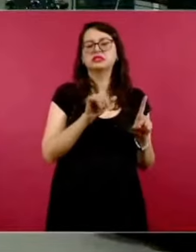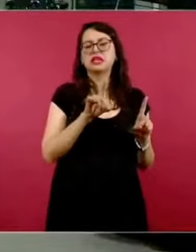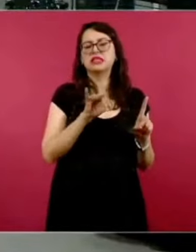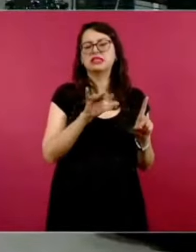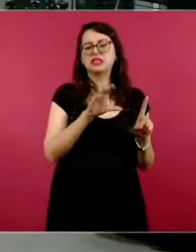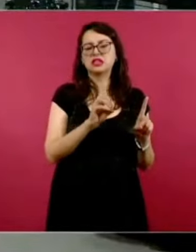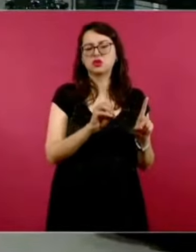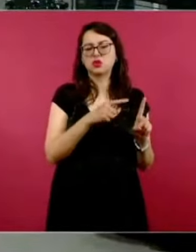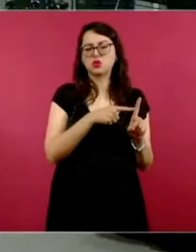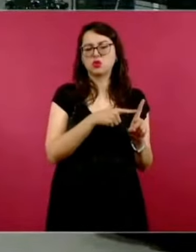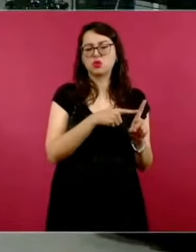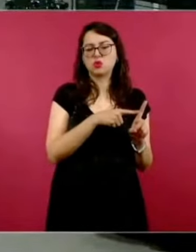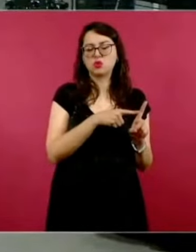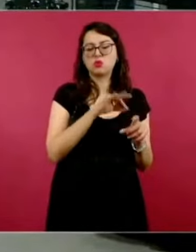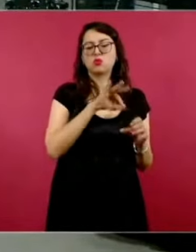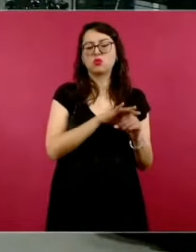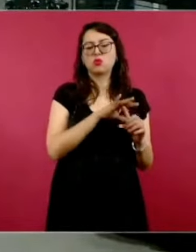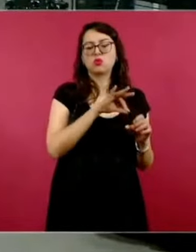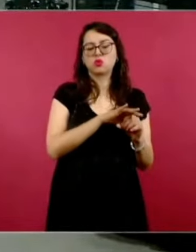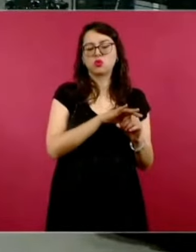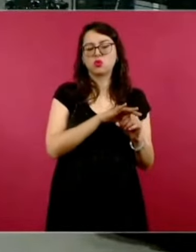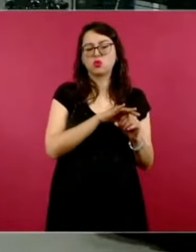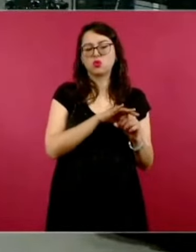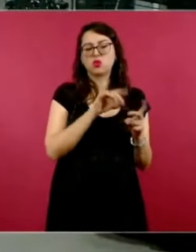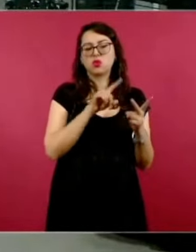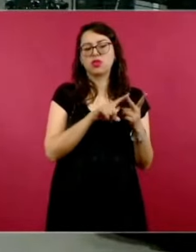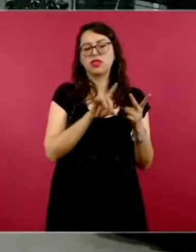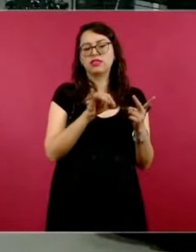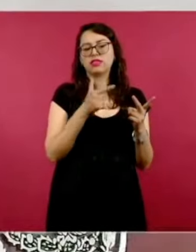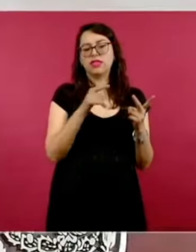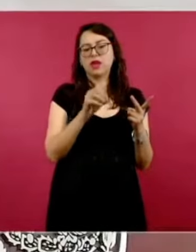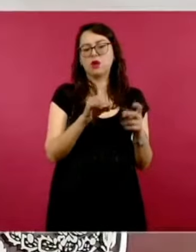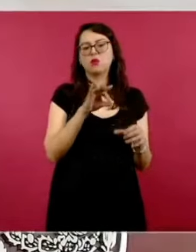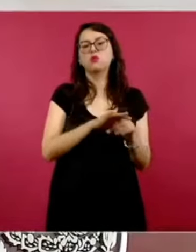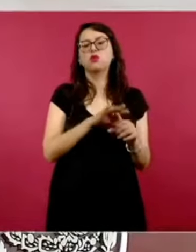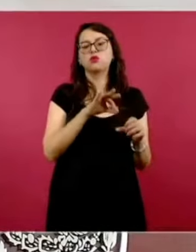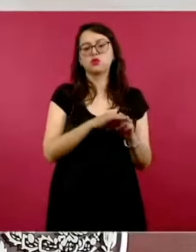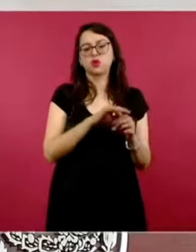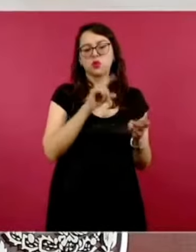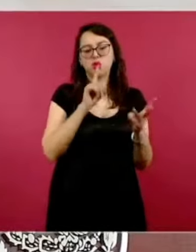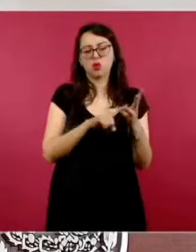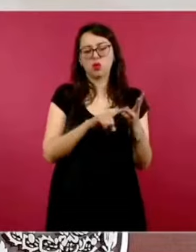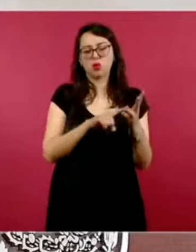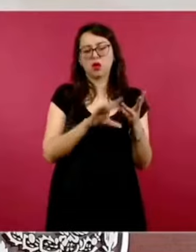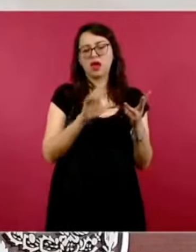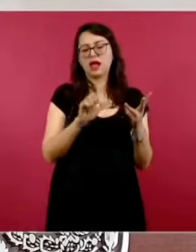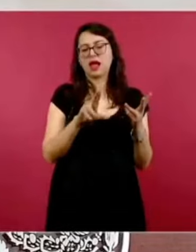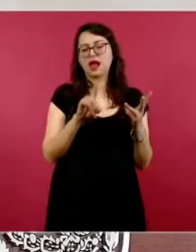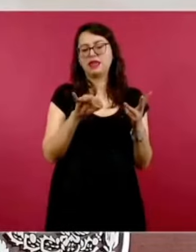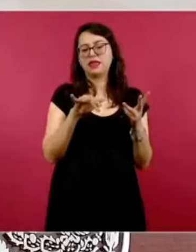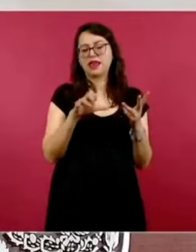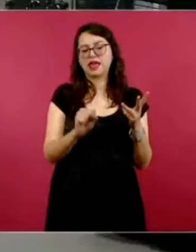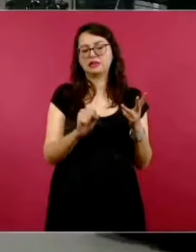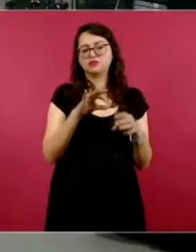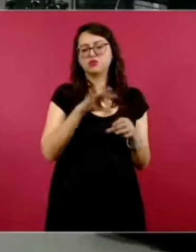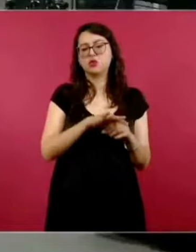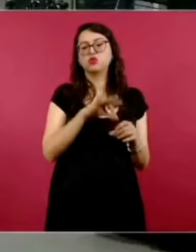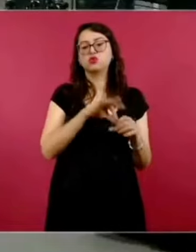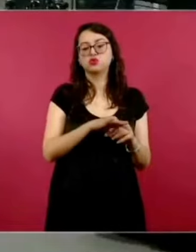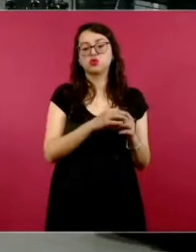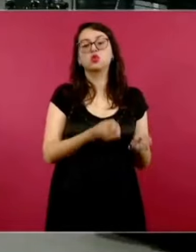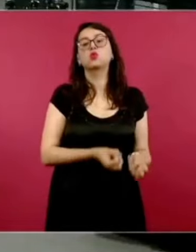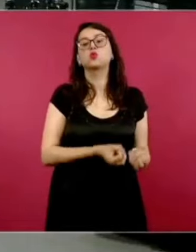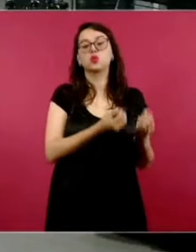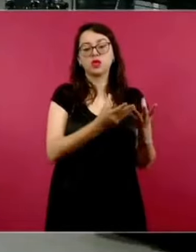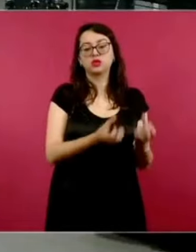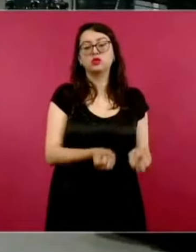¿Cuánto sacó Diego y cuánto sacó el ingeniero Cárdenas? Van a ver. Y tuvo que